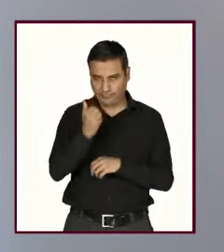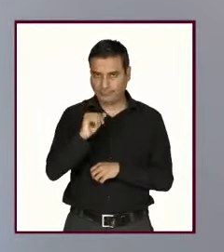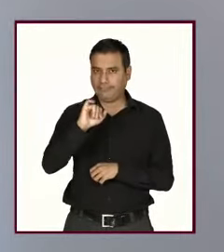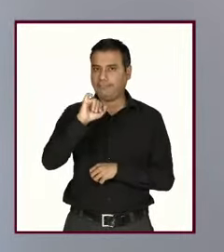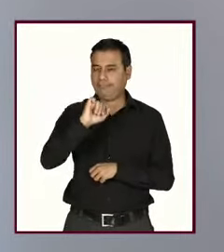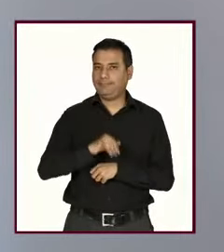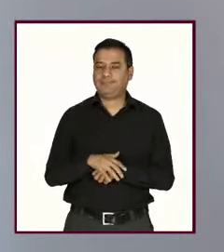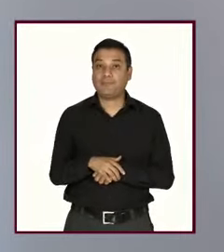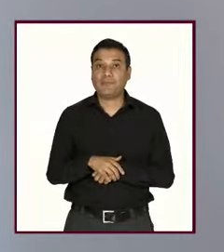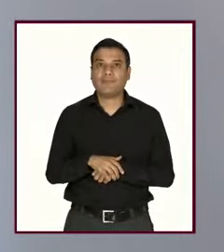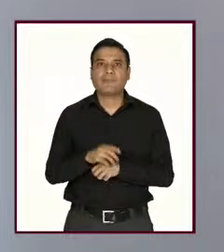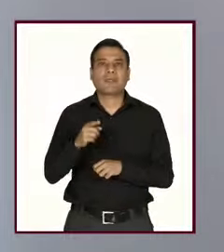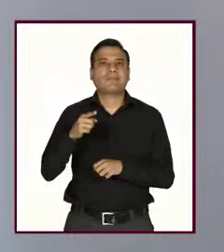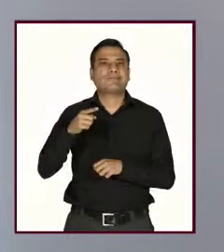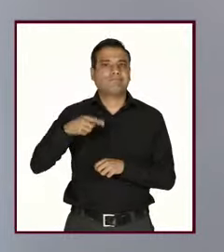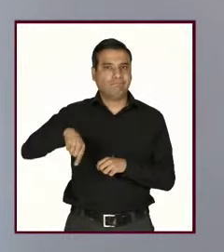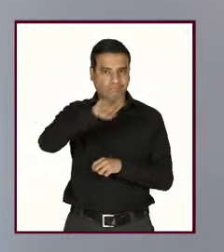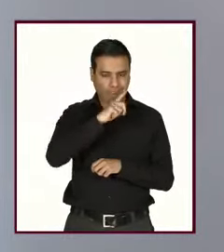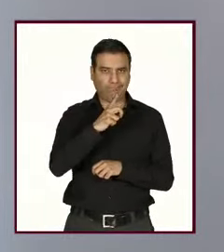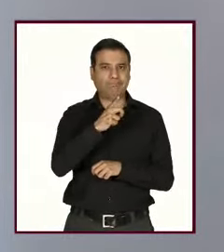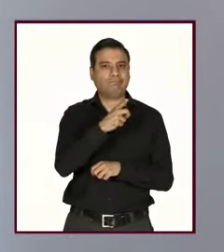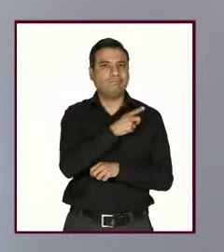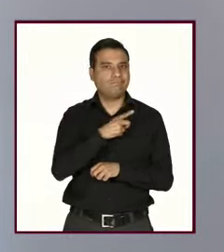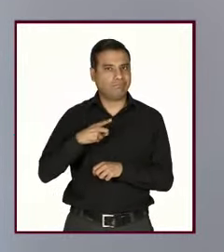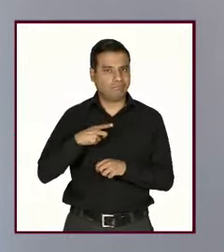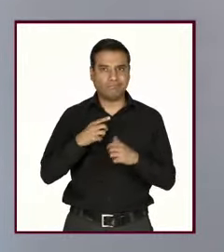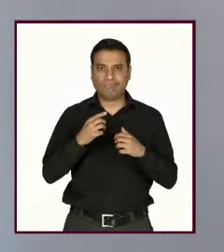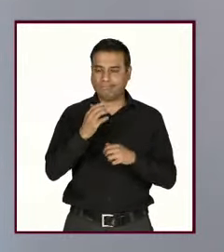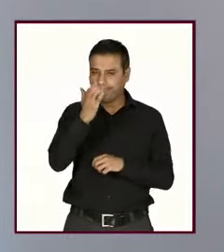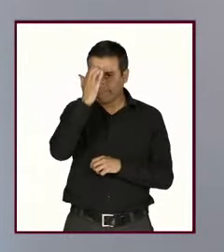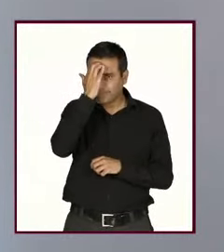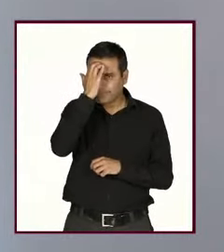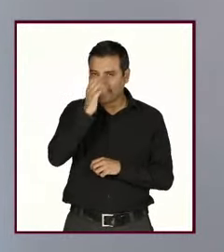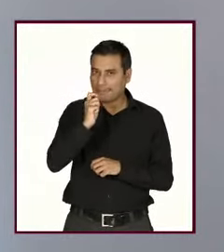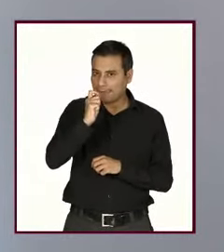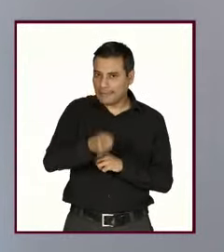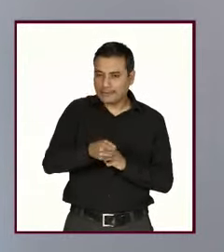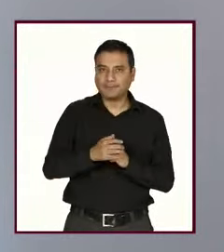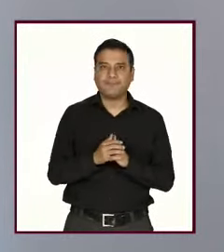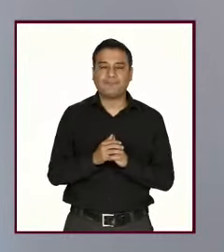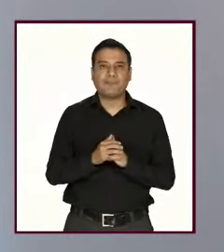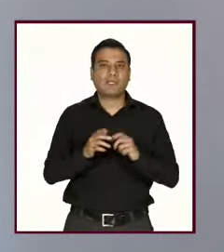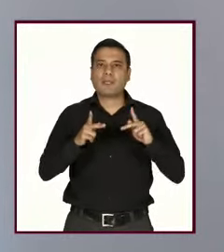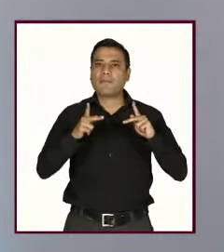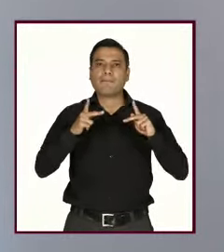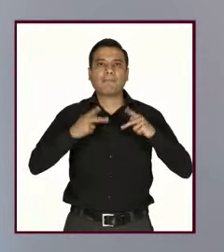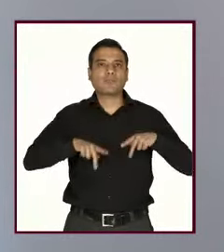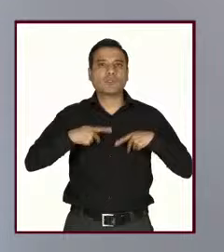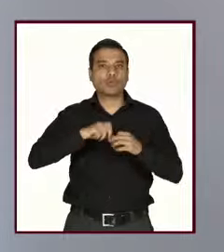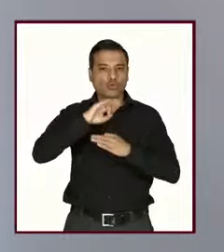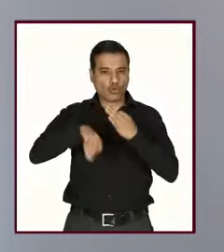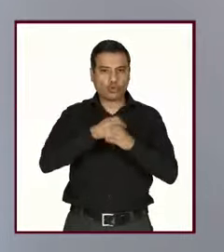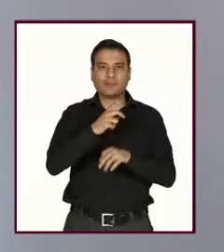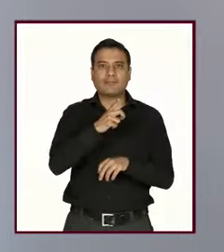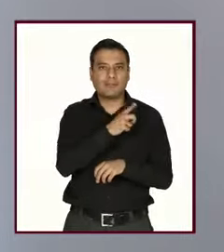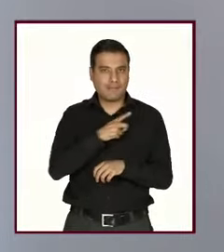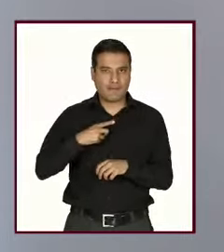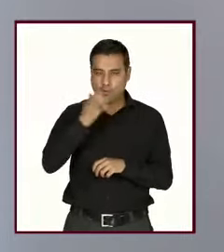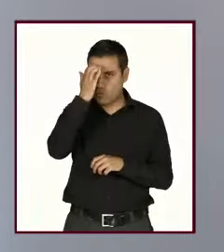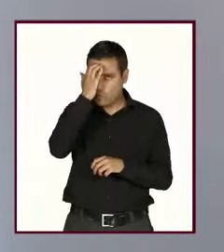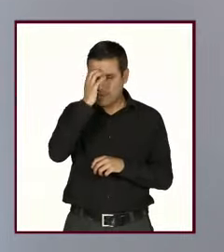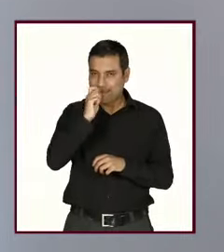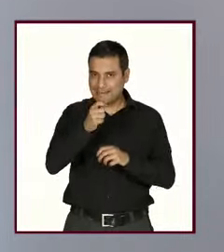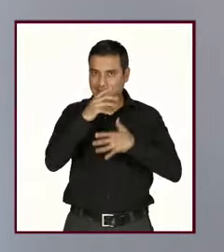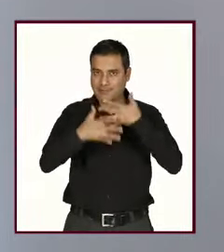importantísimo que lo tengamos muy, muy identificado, que las personas, la audiencia reconozca la violencia digital porque